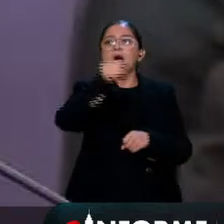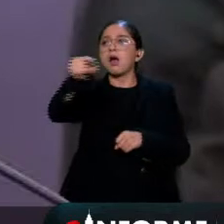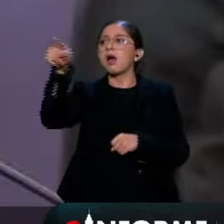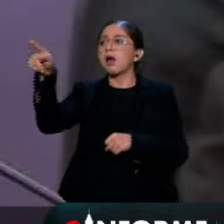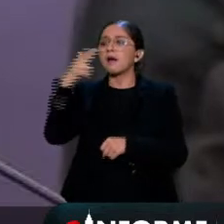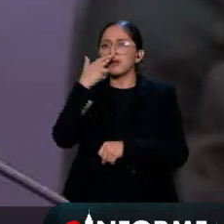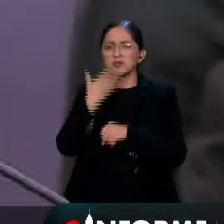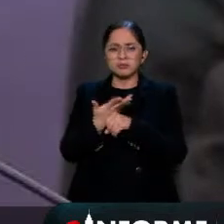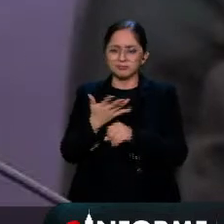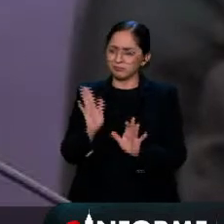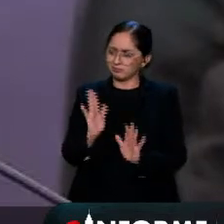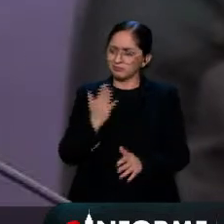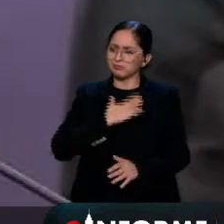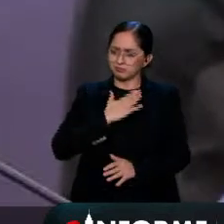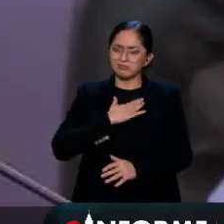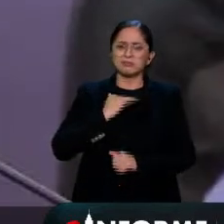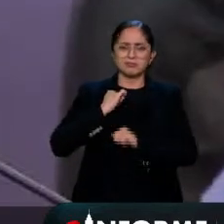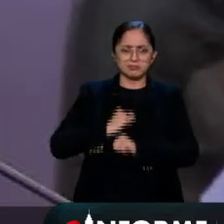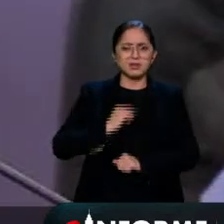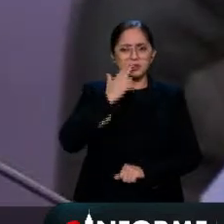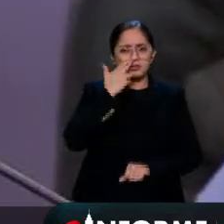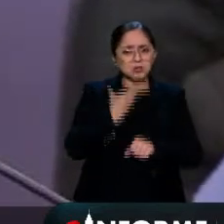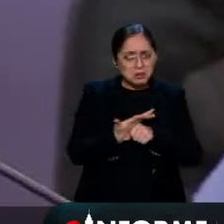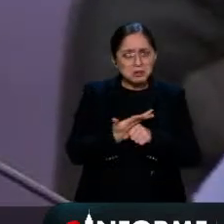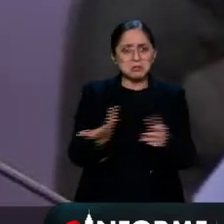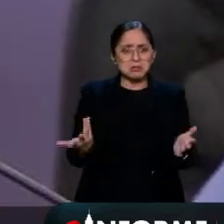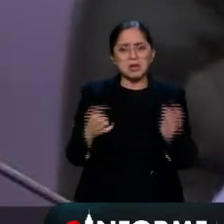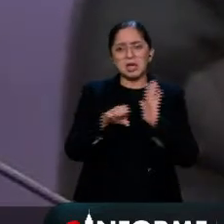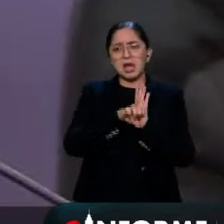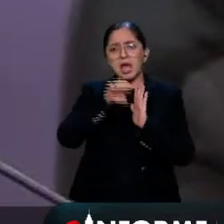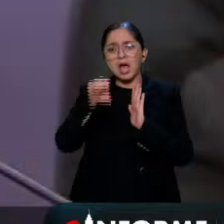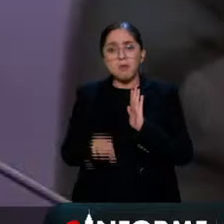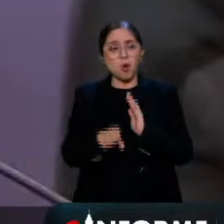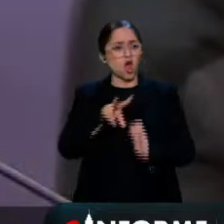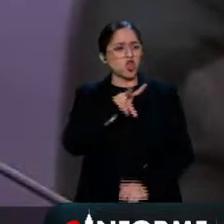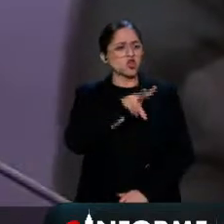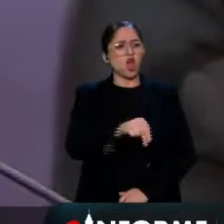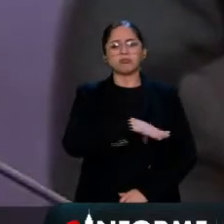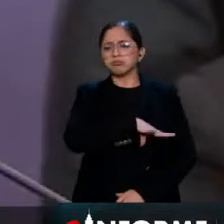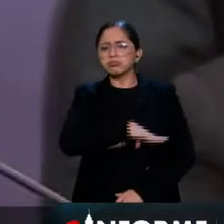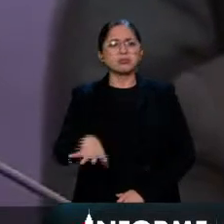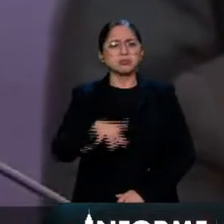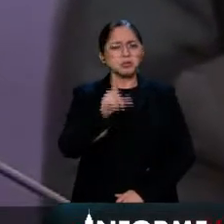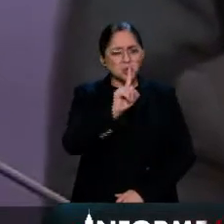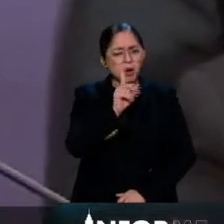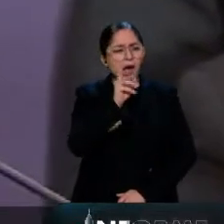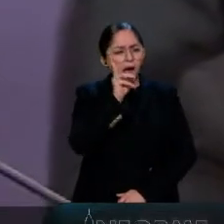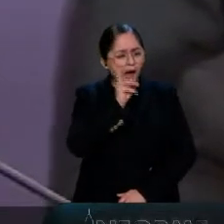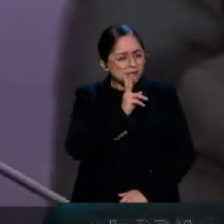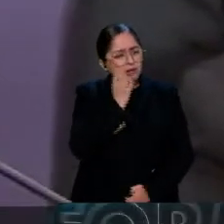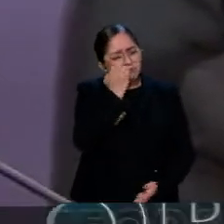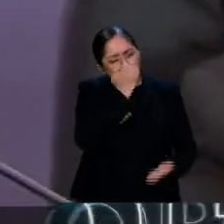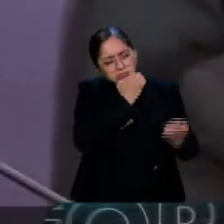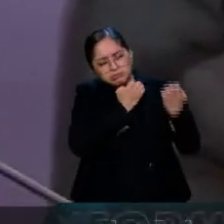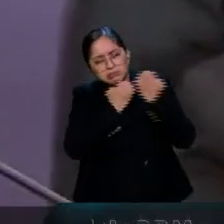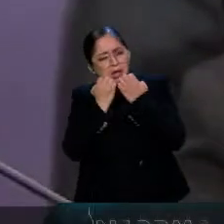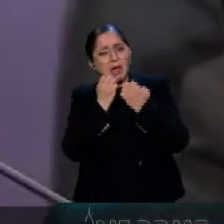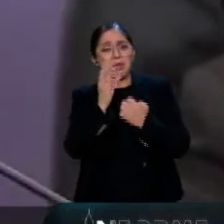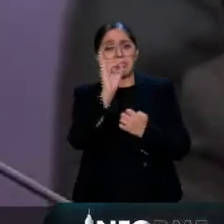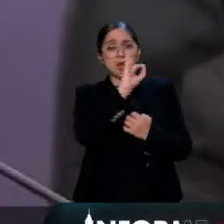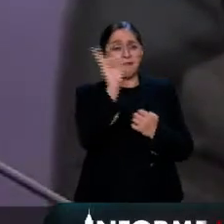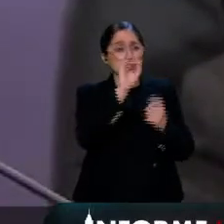que no hay un no absoluto, tal vez sí podríamos ponerles matices, un control adicional. Si no nos gusta